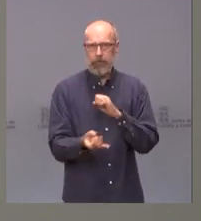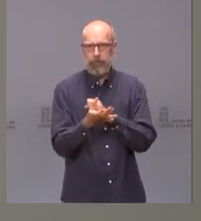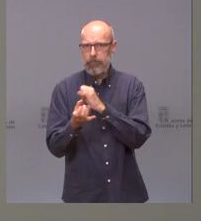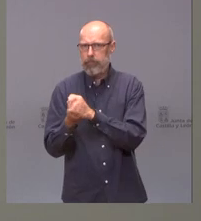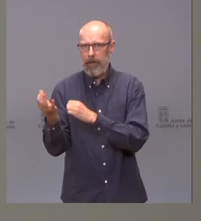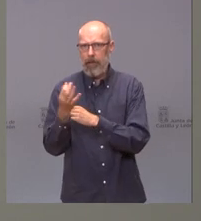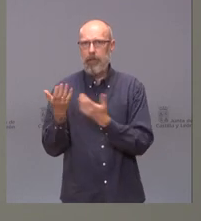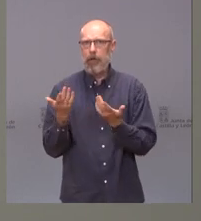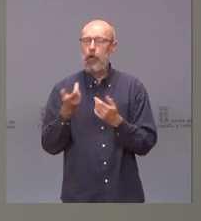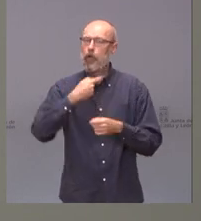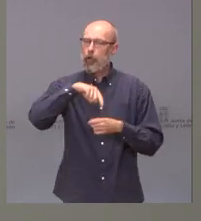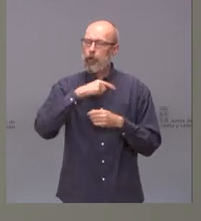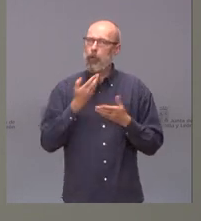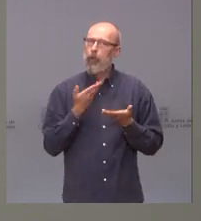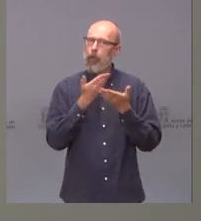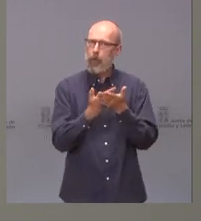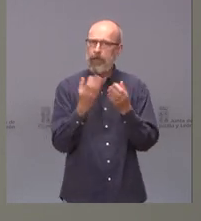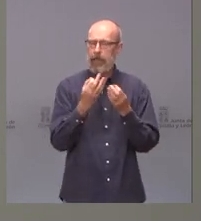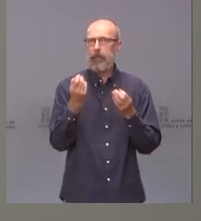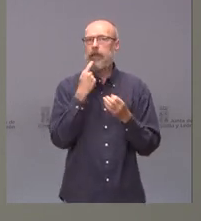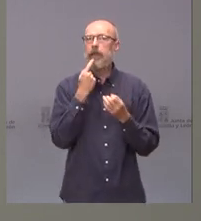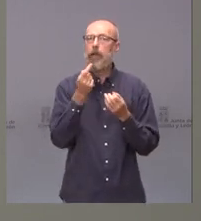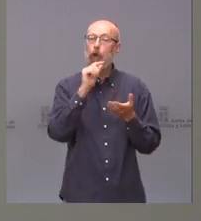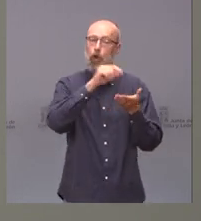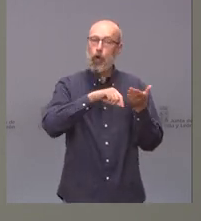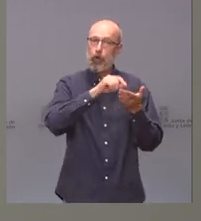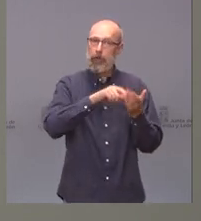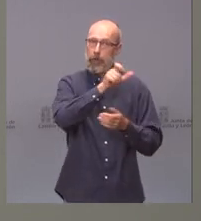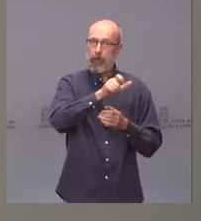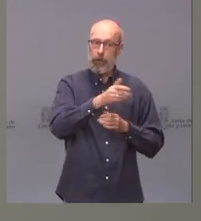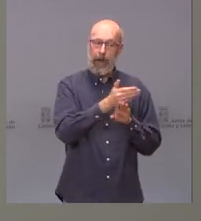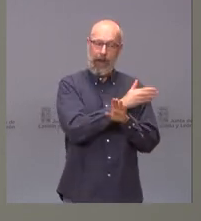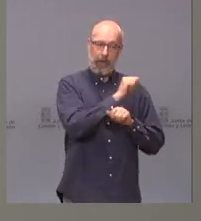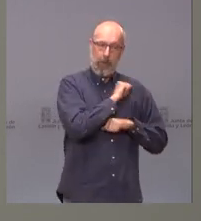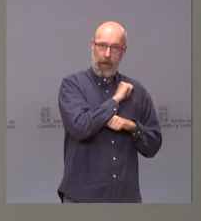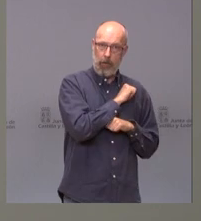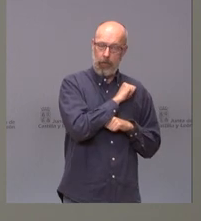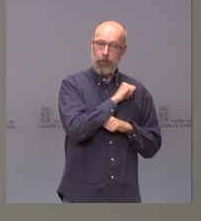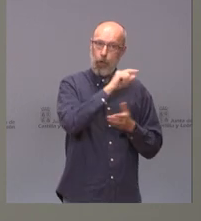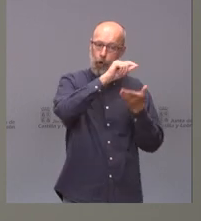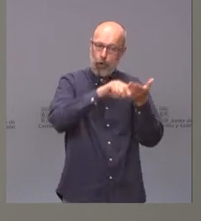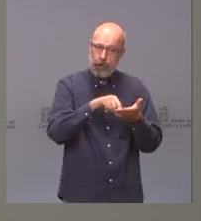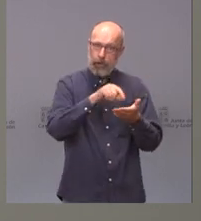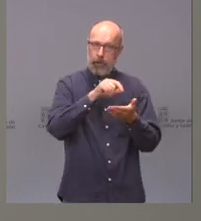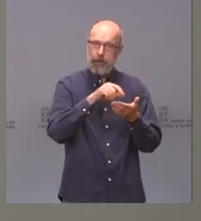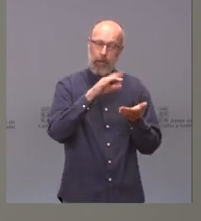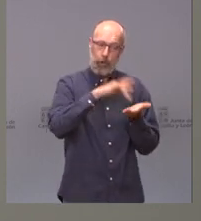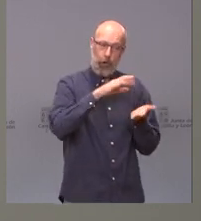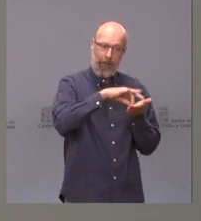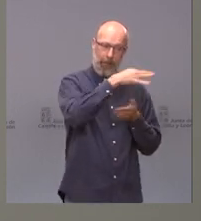La alternativa que hemos dado es subvencionar los contratos de esas personas, las empresas que contraten a esas personas que han sido despedidas